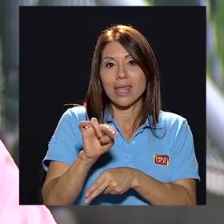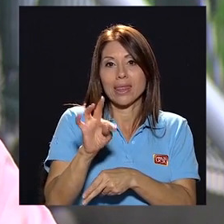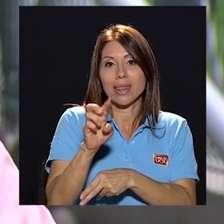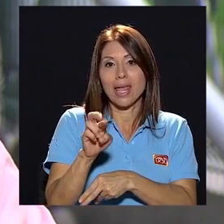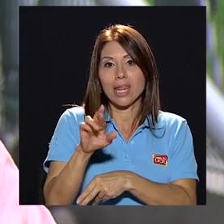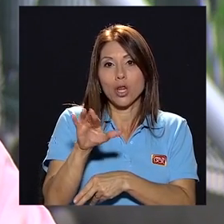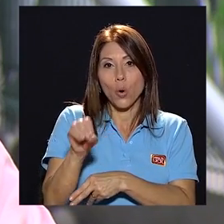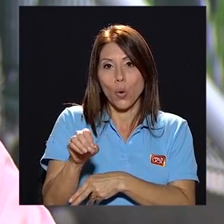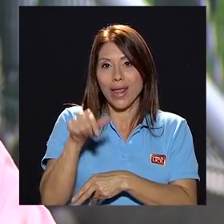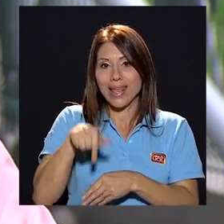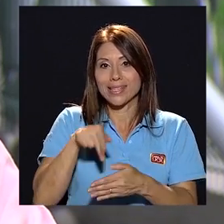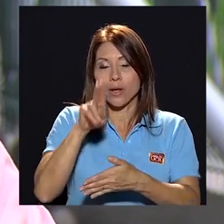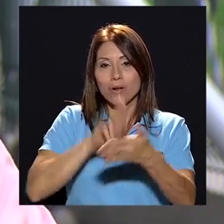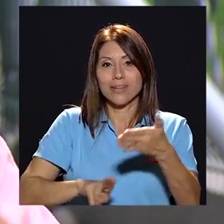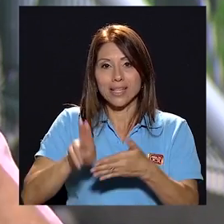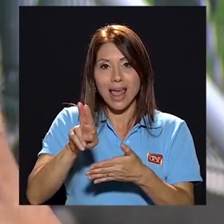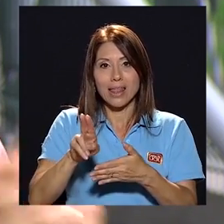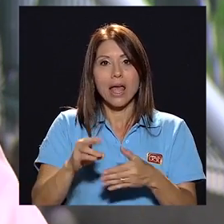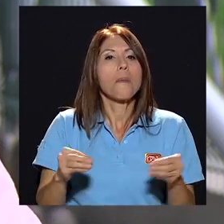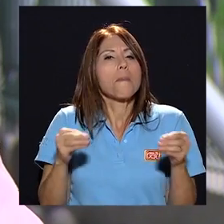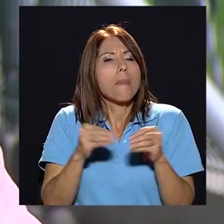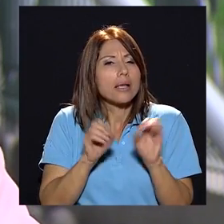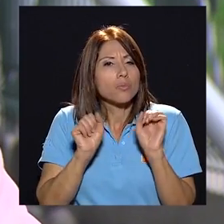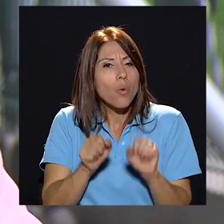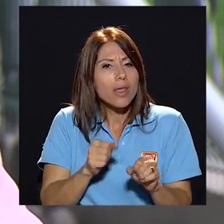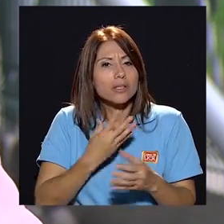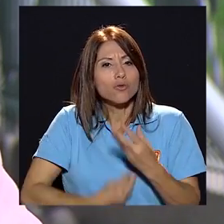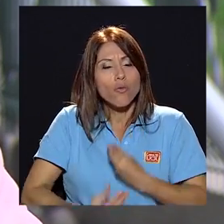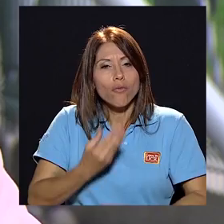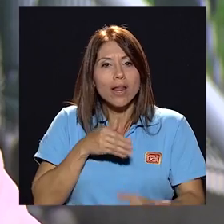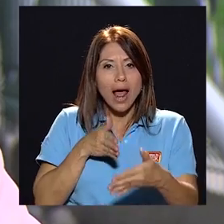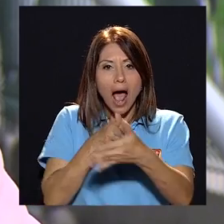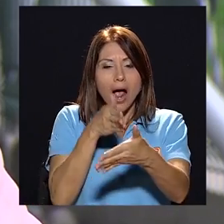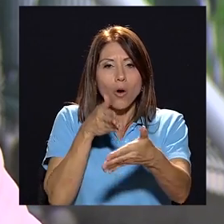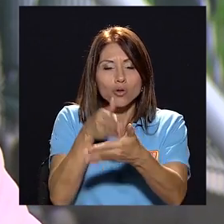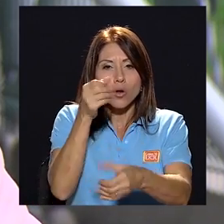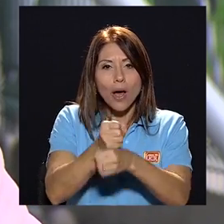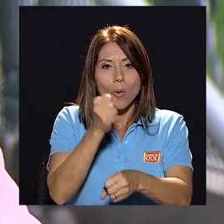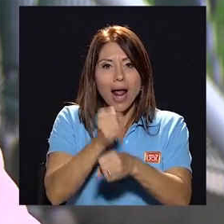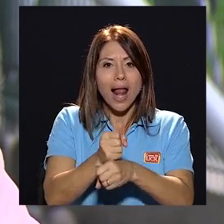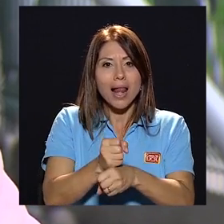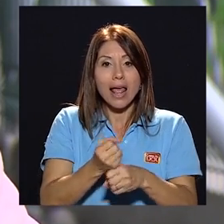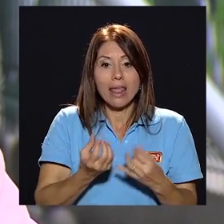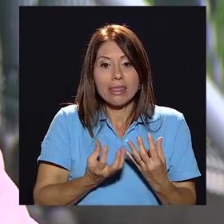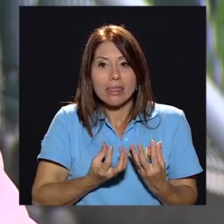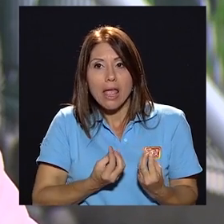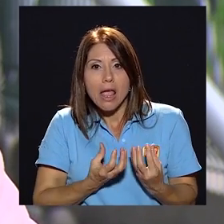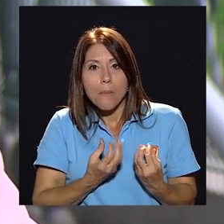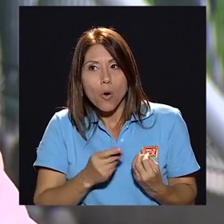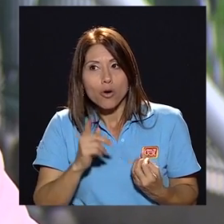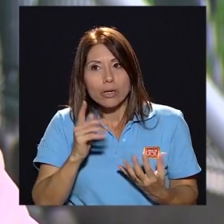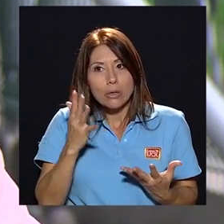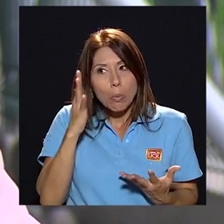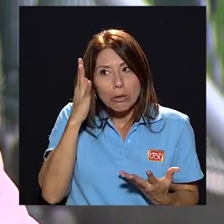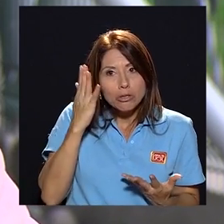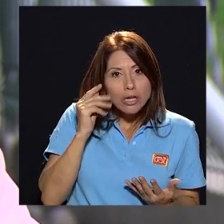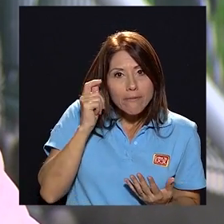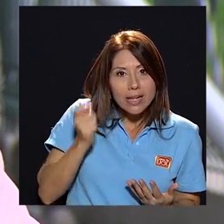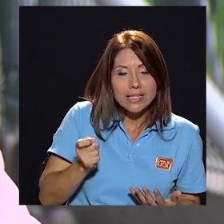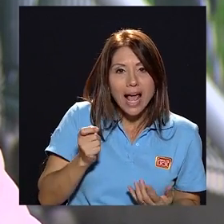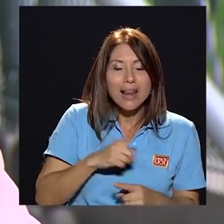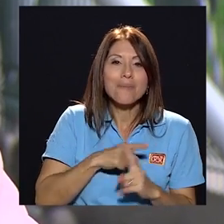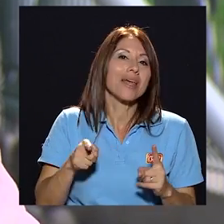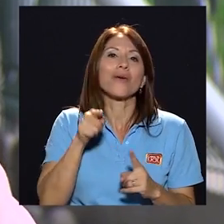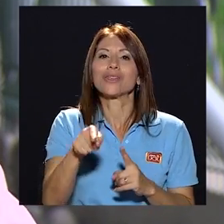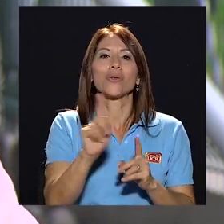está más propenso a sufrir acoso laboral, está más propenso a sufrir temor reverencial, cosa